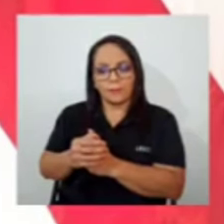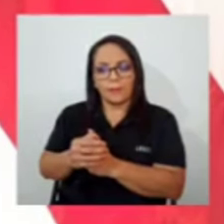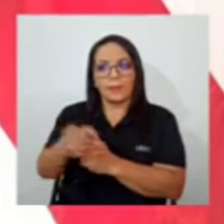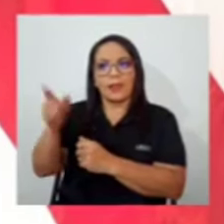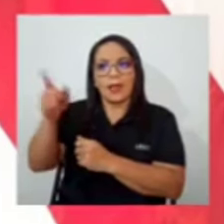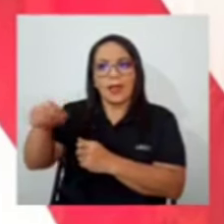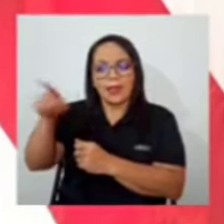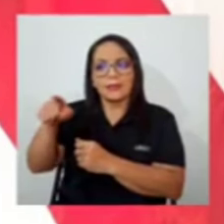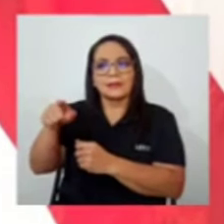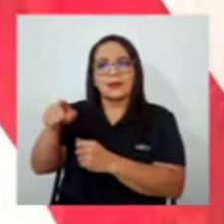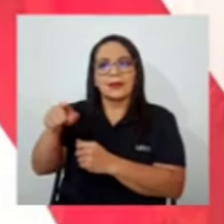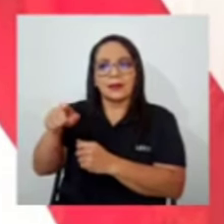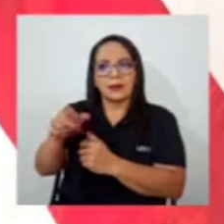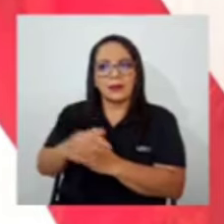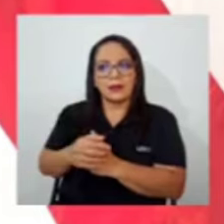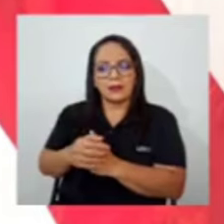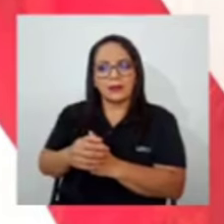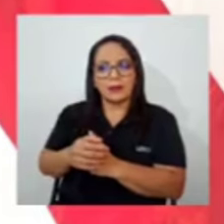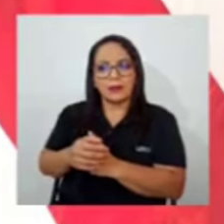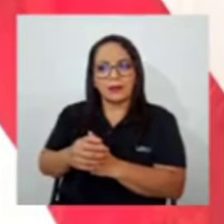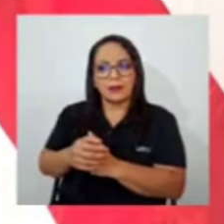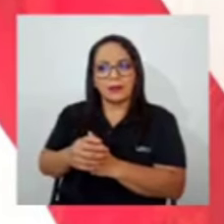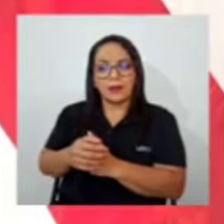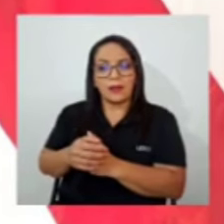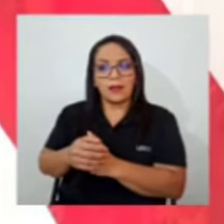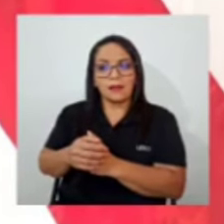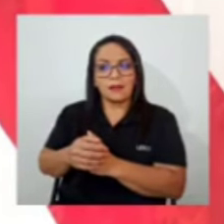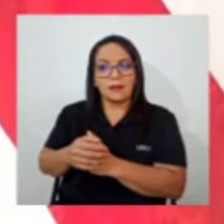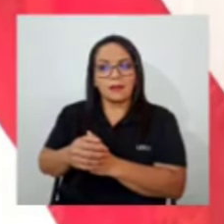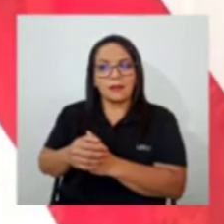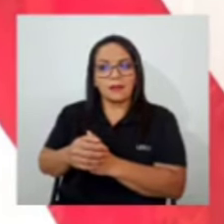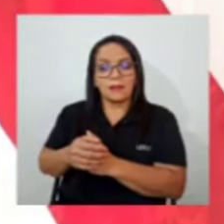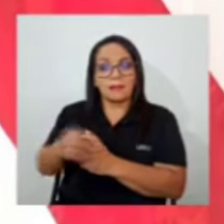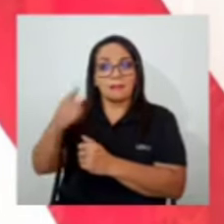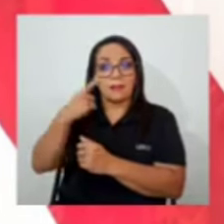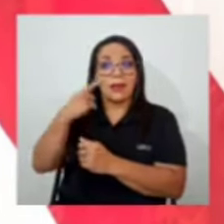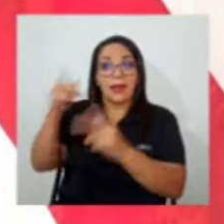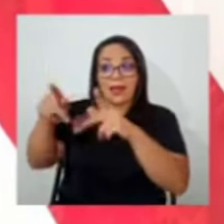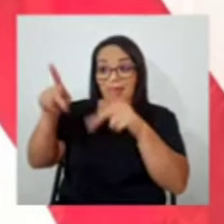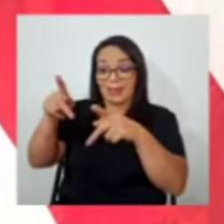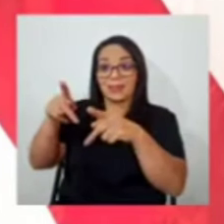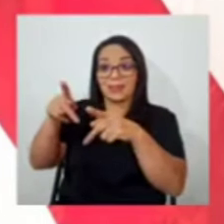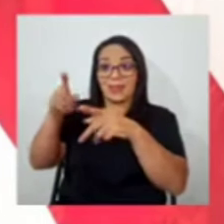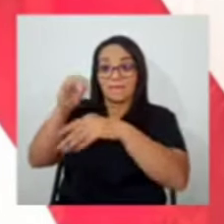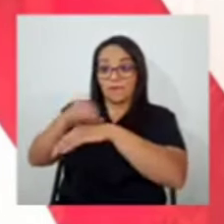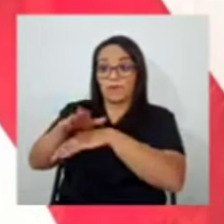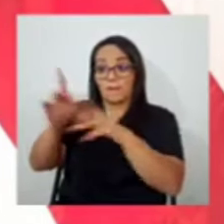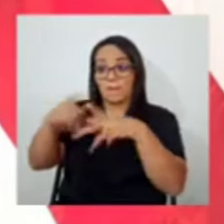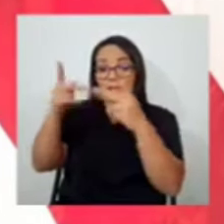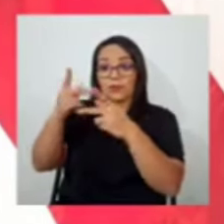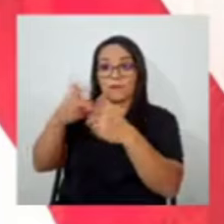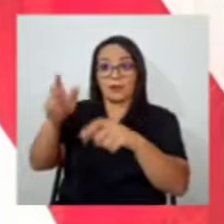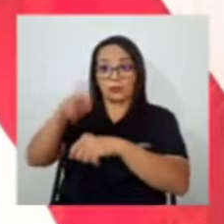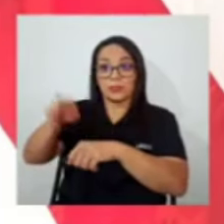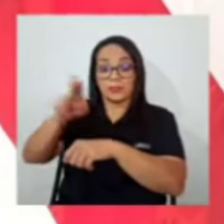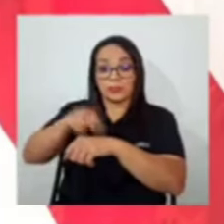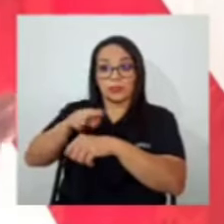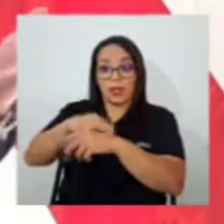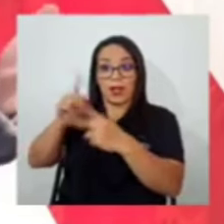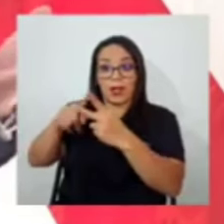gente muy influyente, en el Partido de Liberación Nacional, y en el nombramiento de ella.